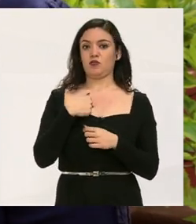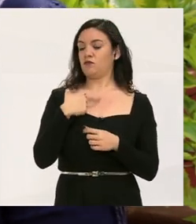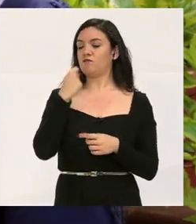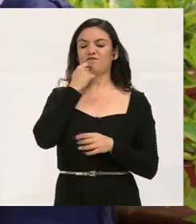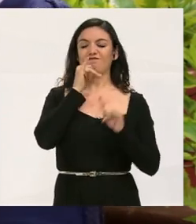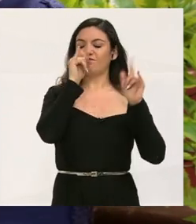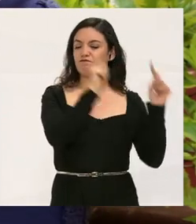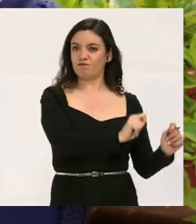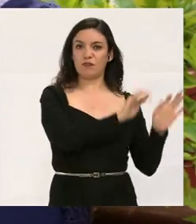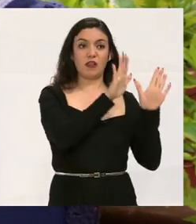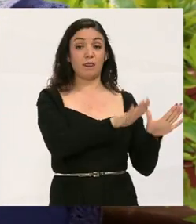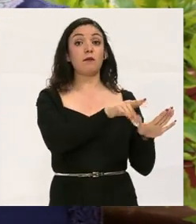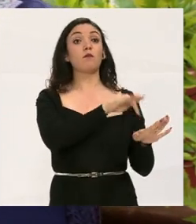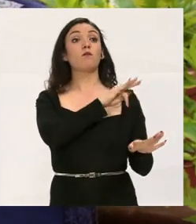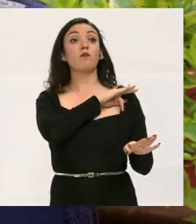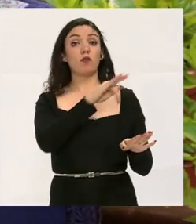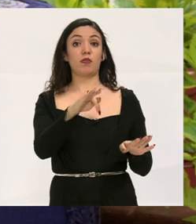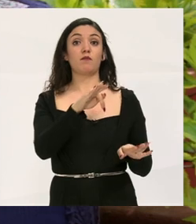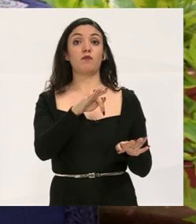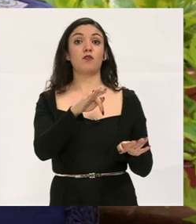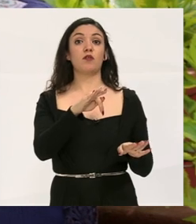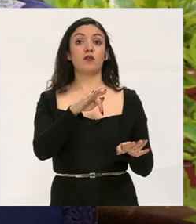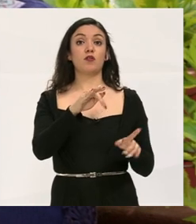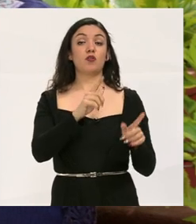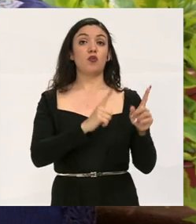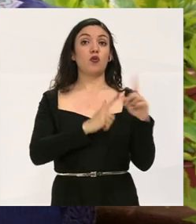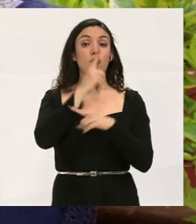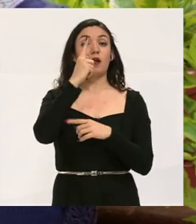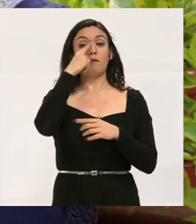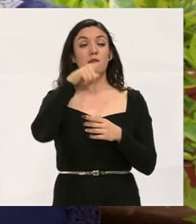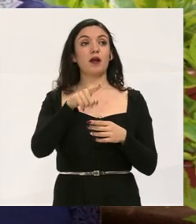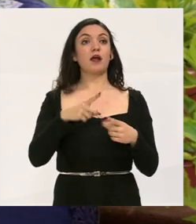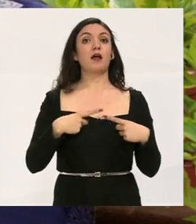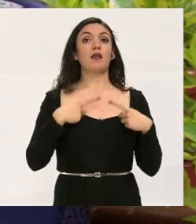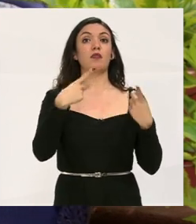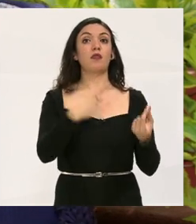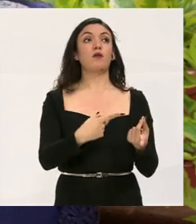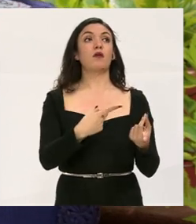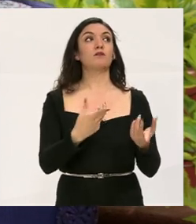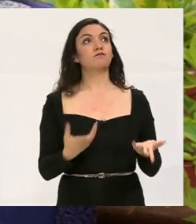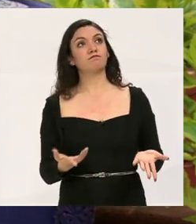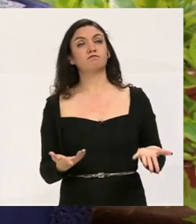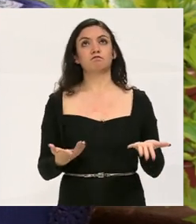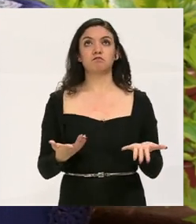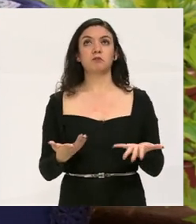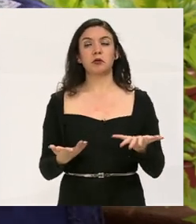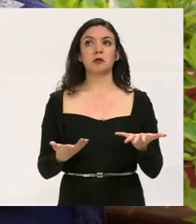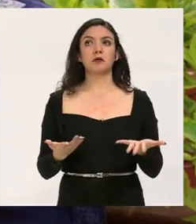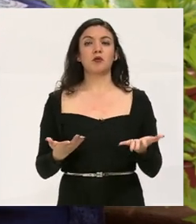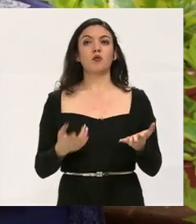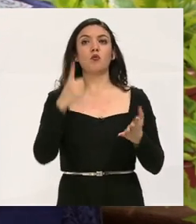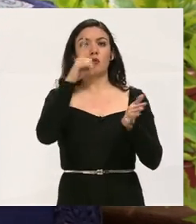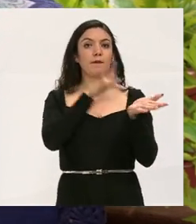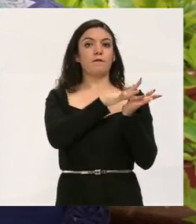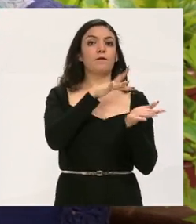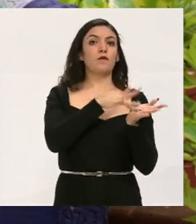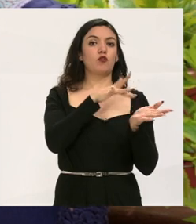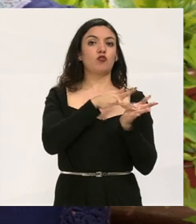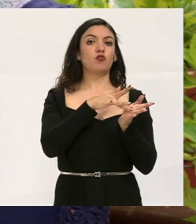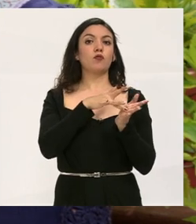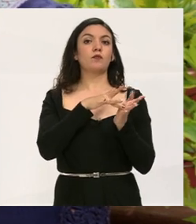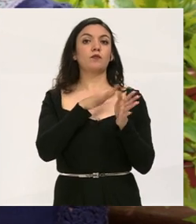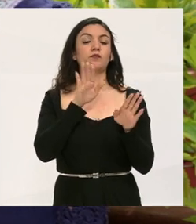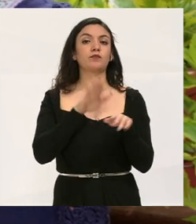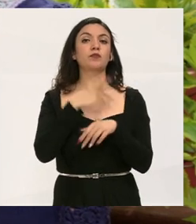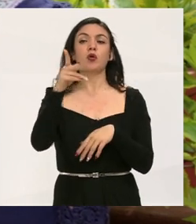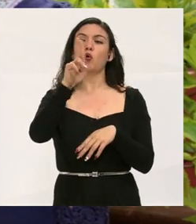este, bueno, permanece ahí. Y logramos poder, este, que le den un, este, un